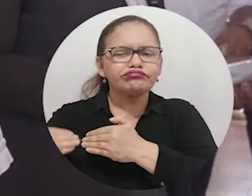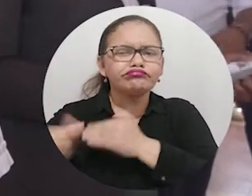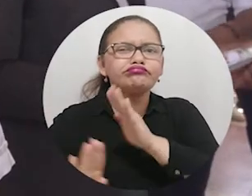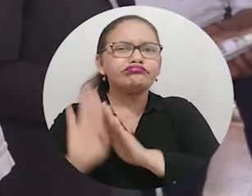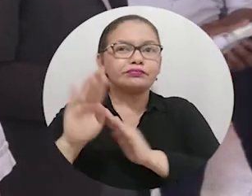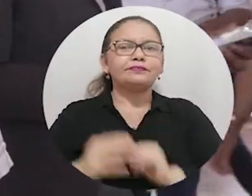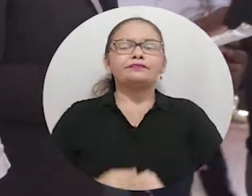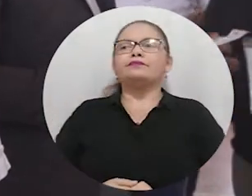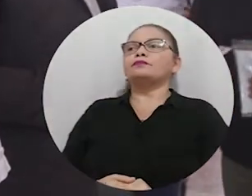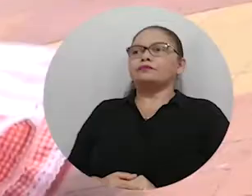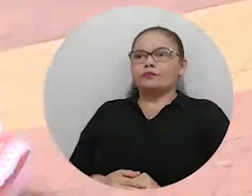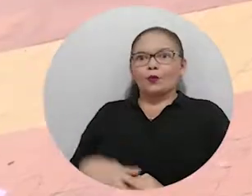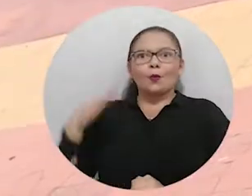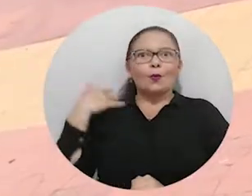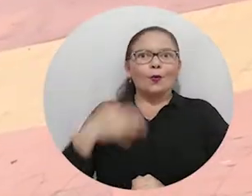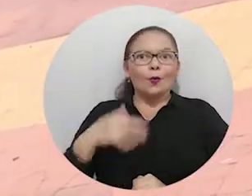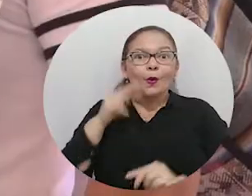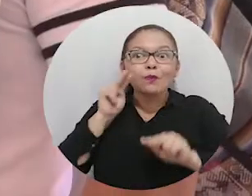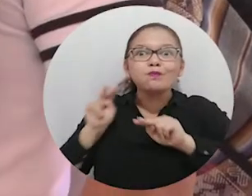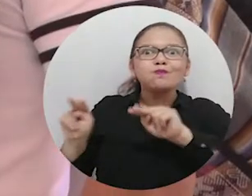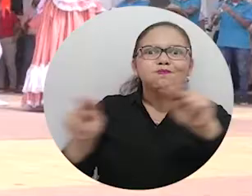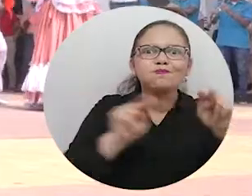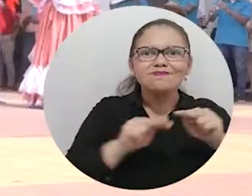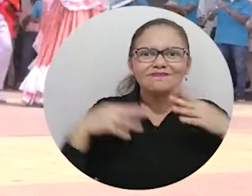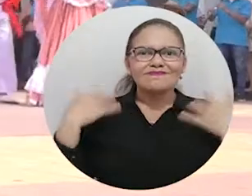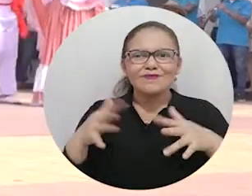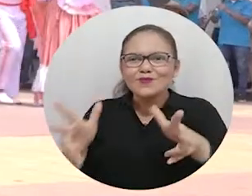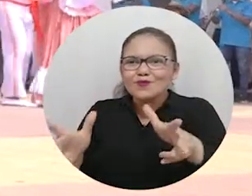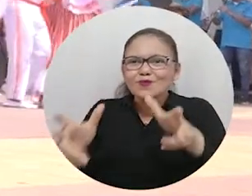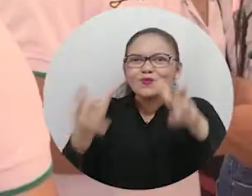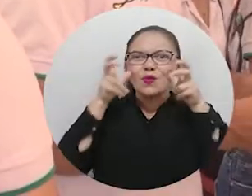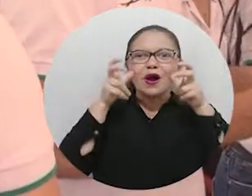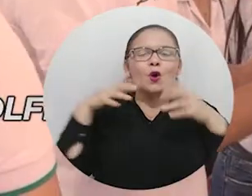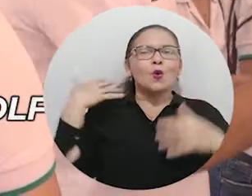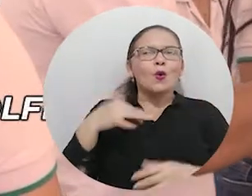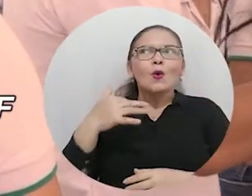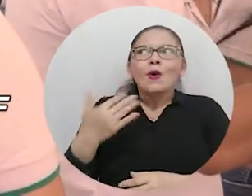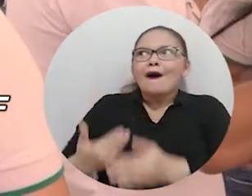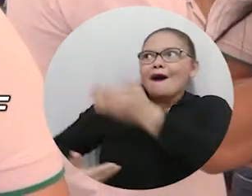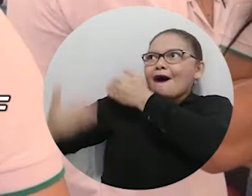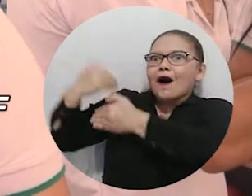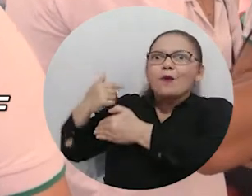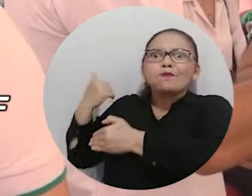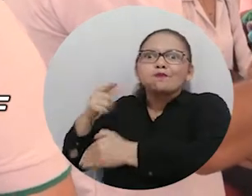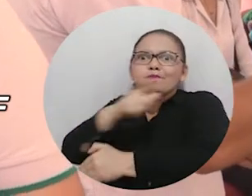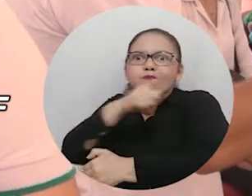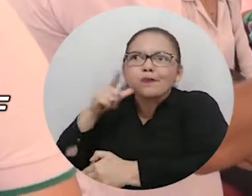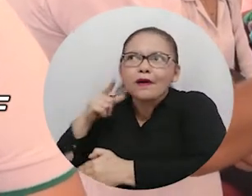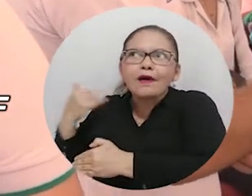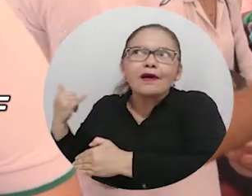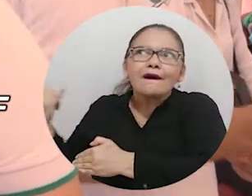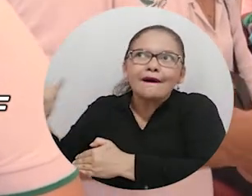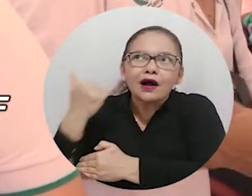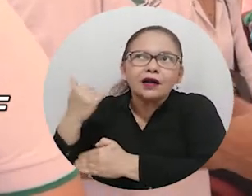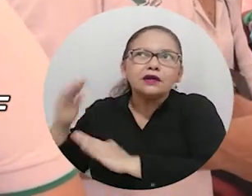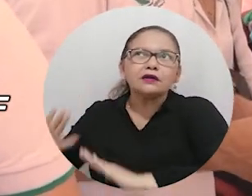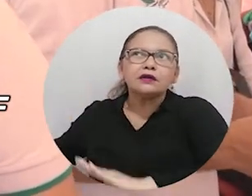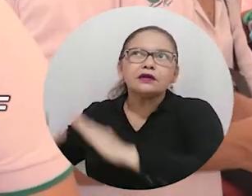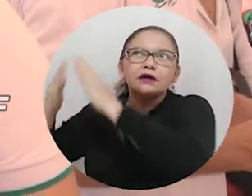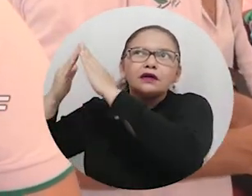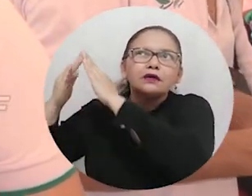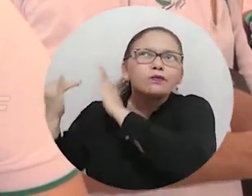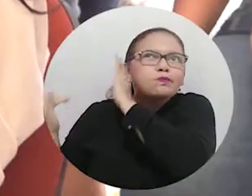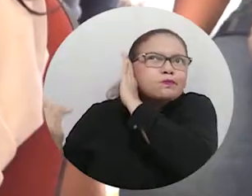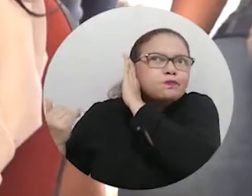cada uno de los integrantes de la cadena del clúster. Un evento de estos lo que permite es visibilizar el trabajo que hacen las